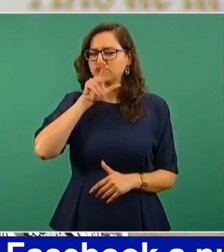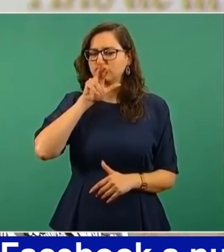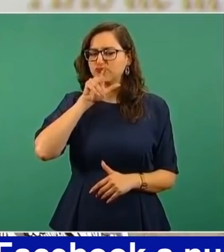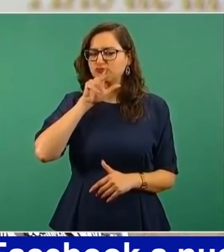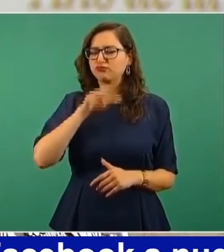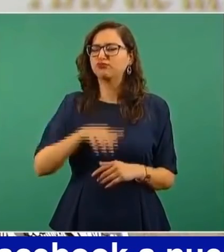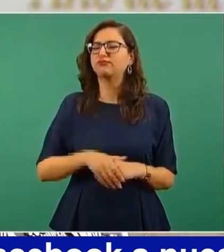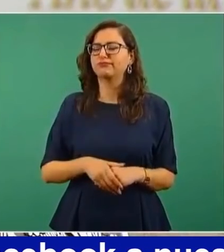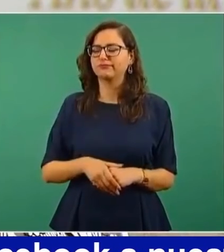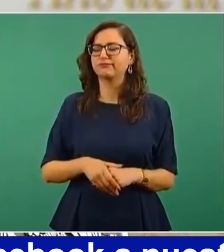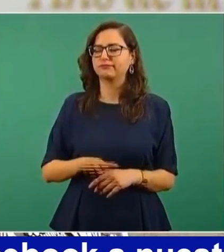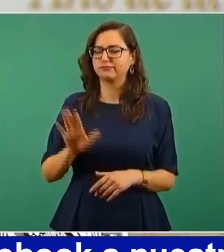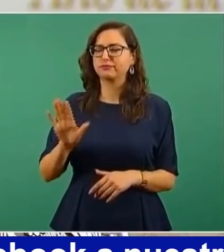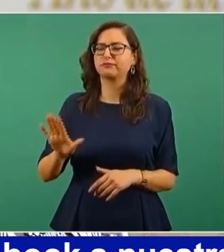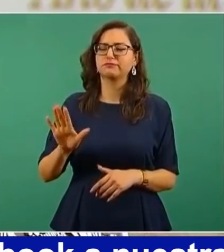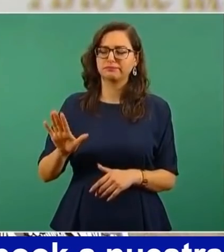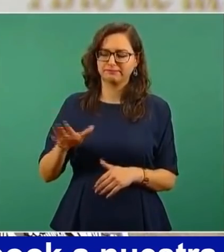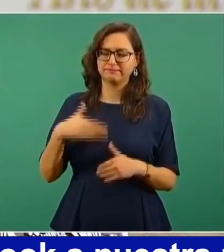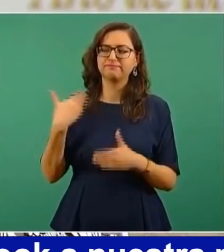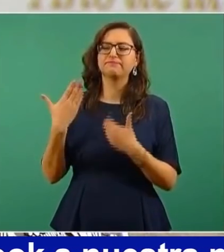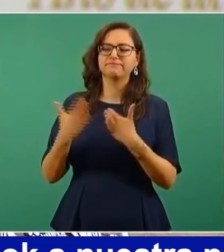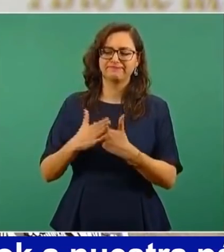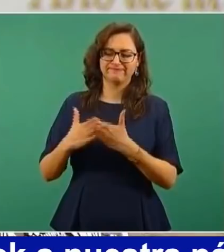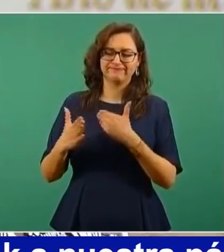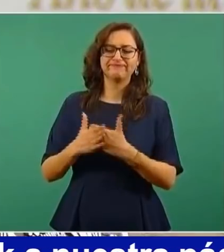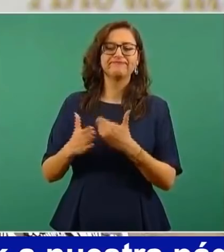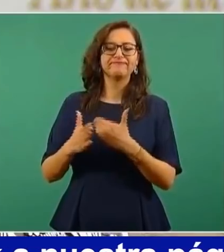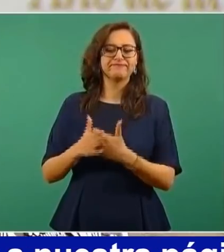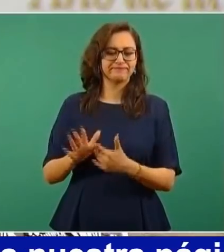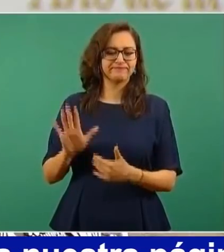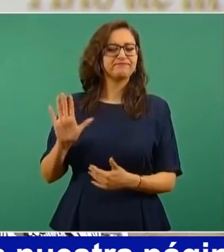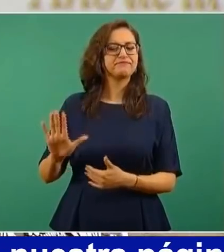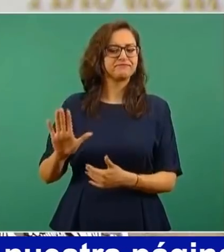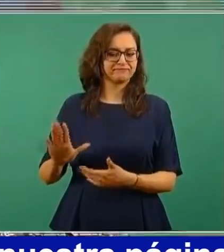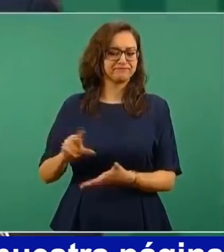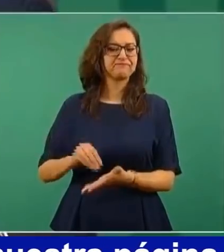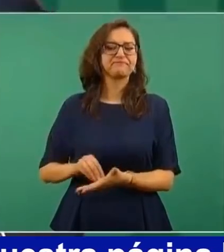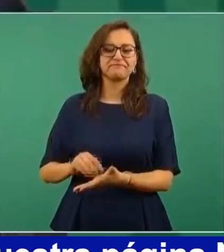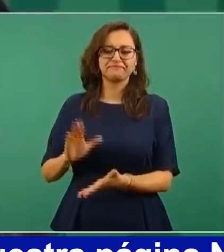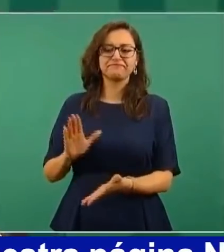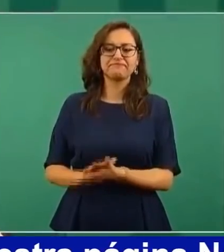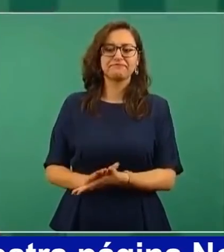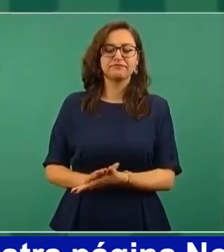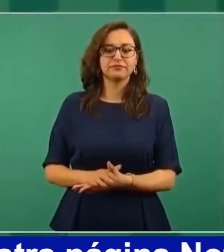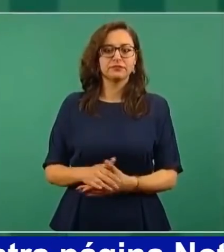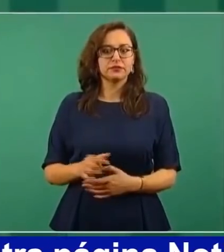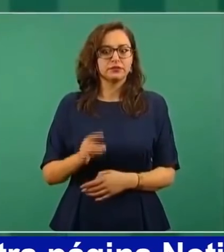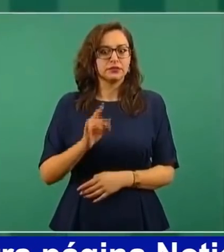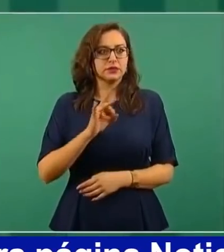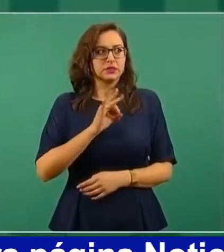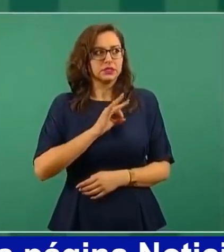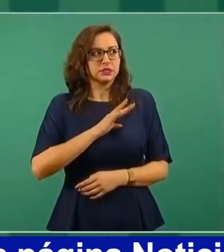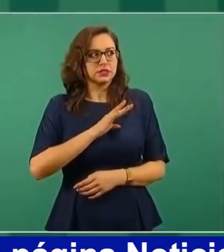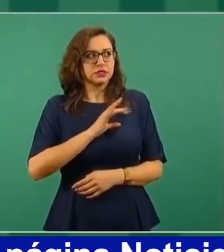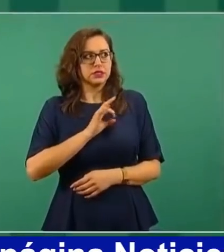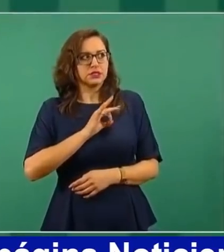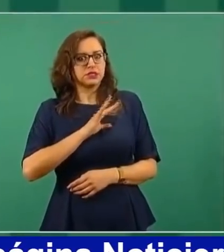poner en orden y dice Moreira me diste miedo Felipe,